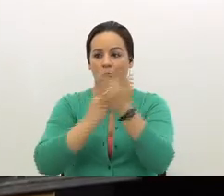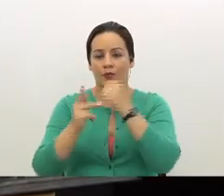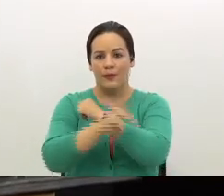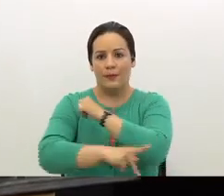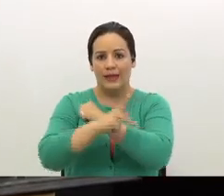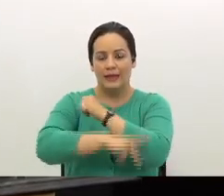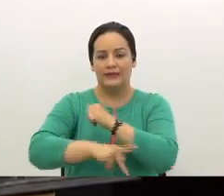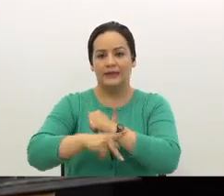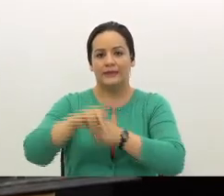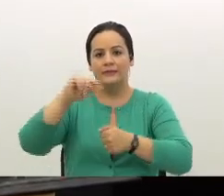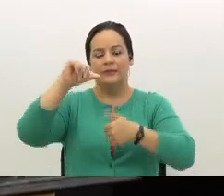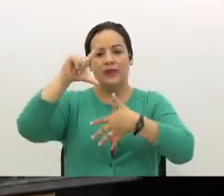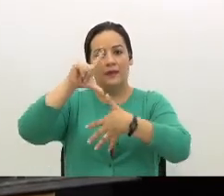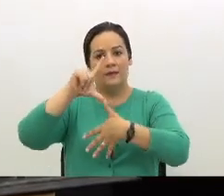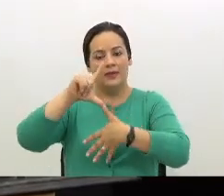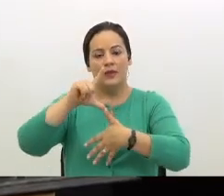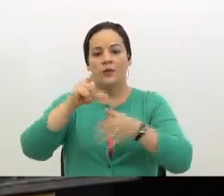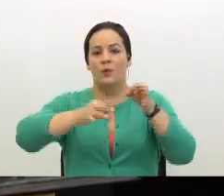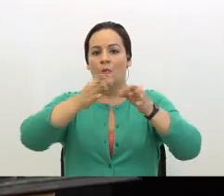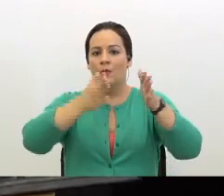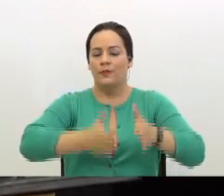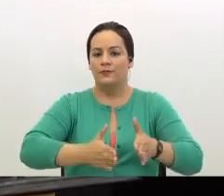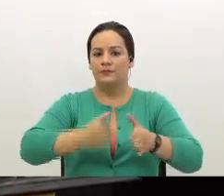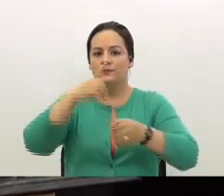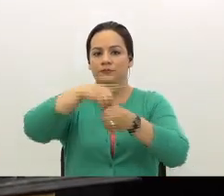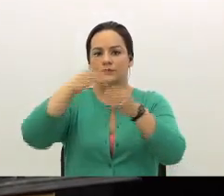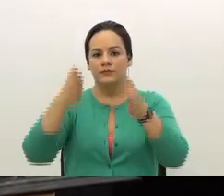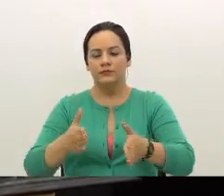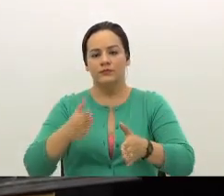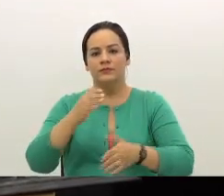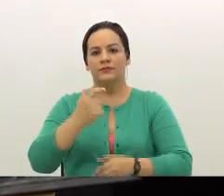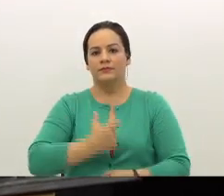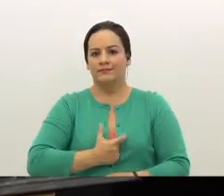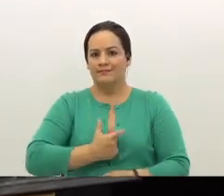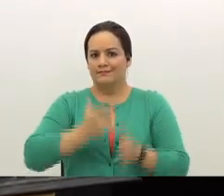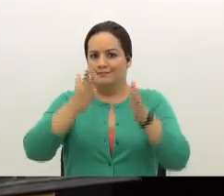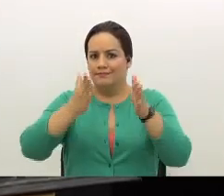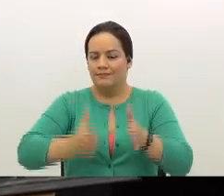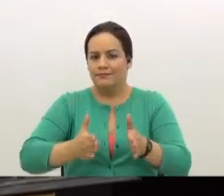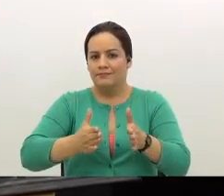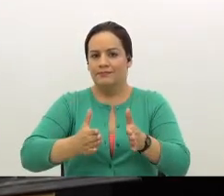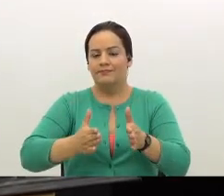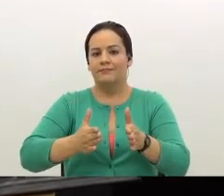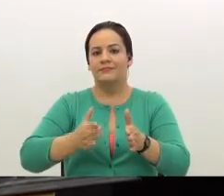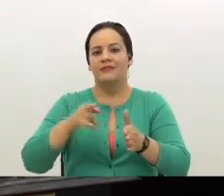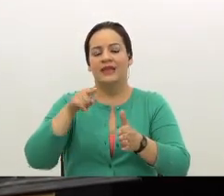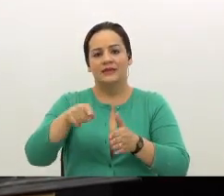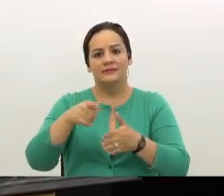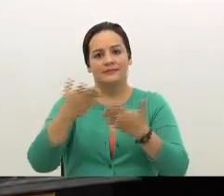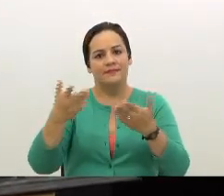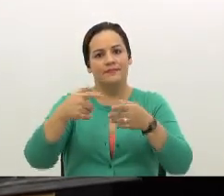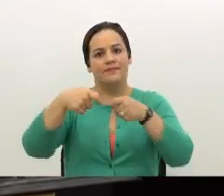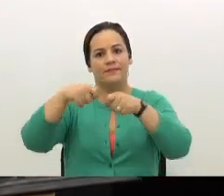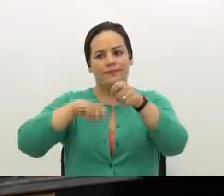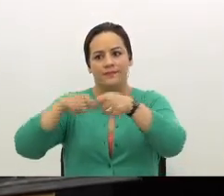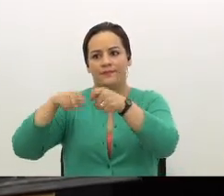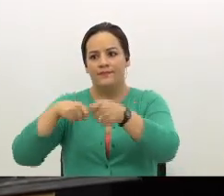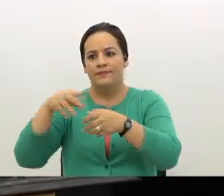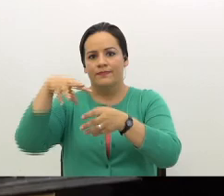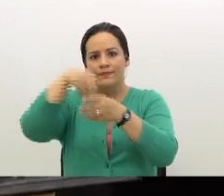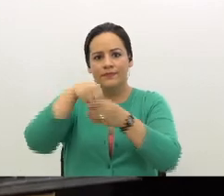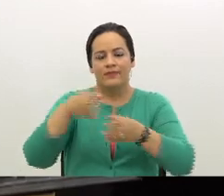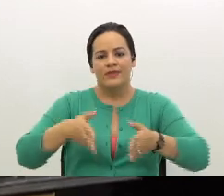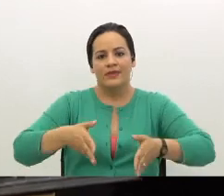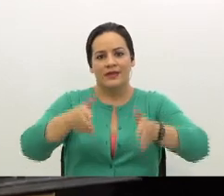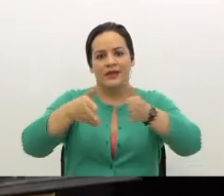en donde jueces, diputados, alcaldes están siendo prácticamente acribillados en las calles por el